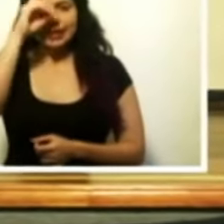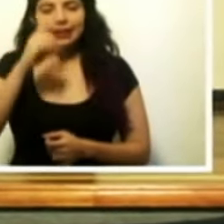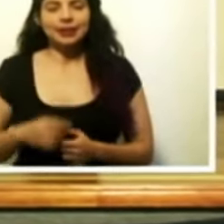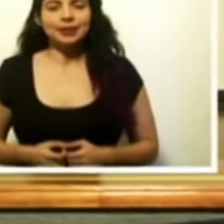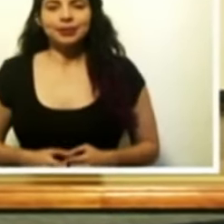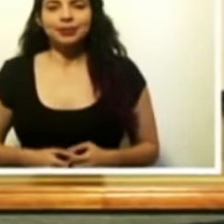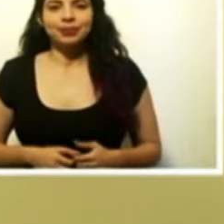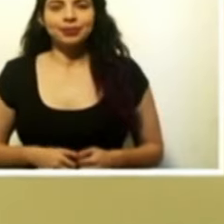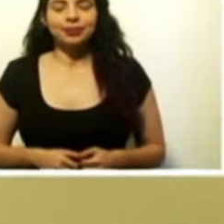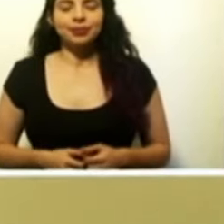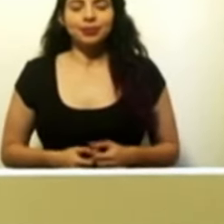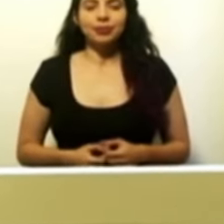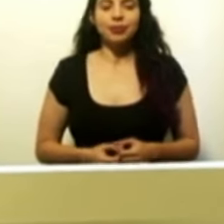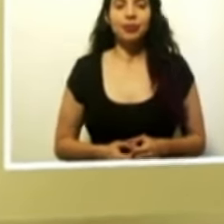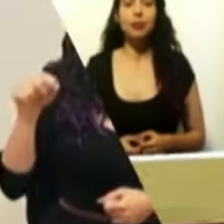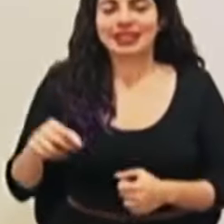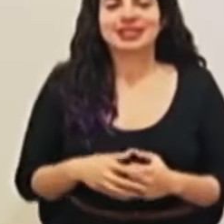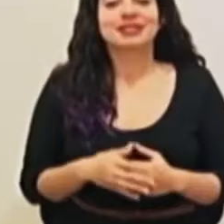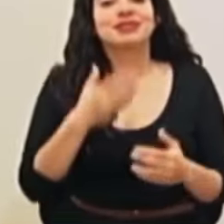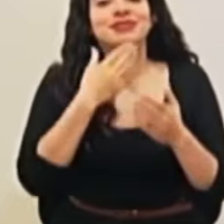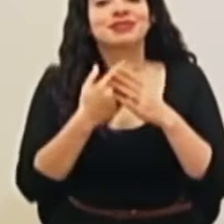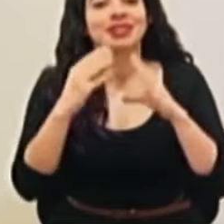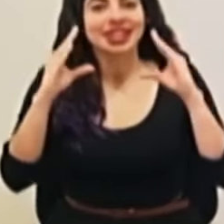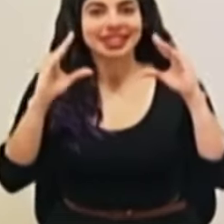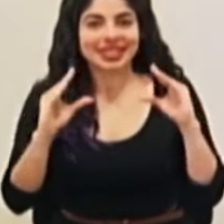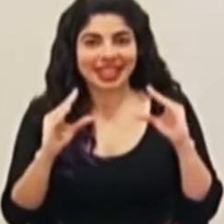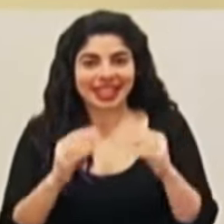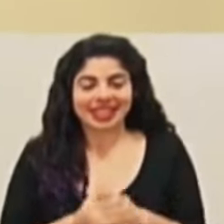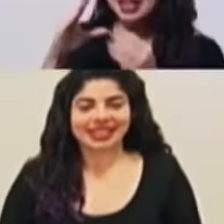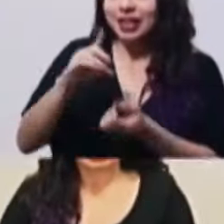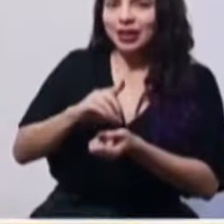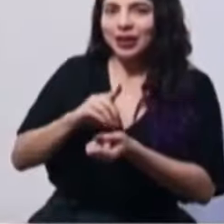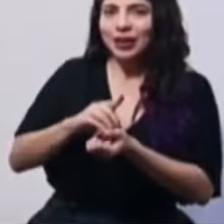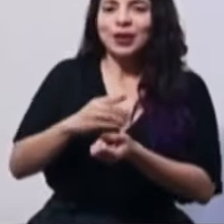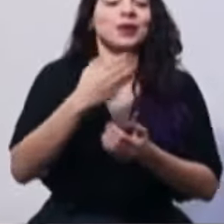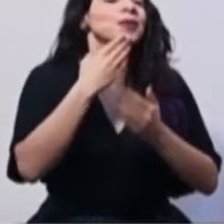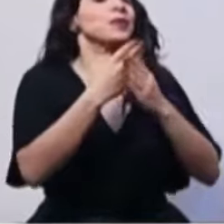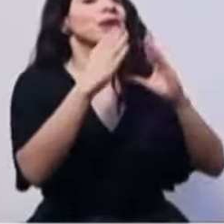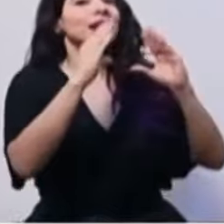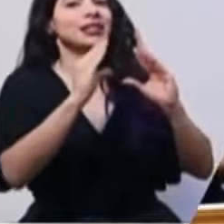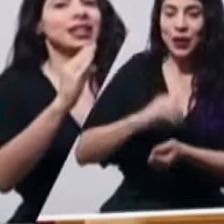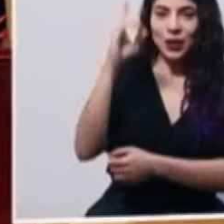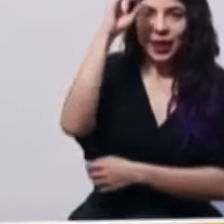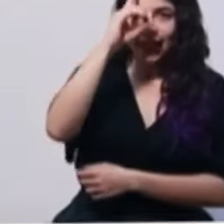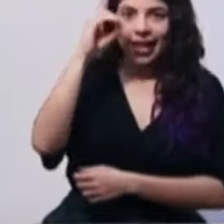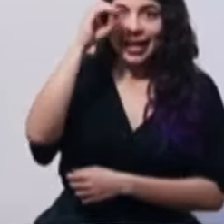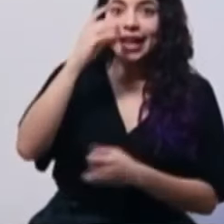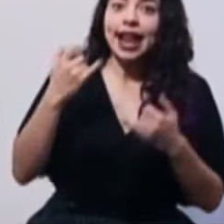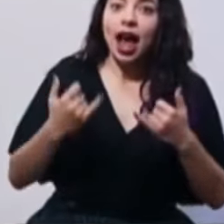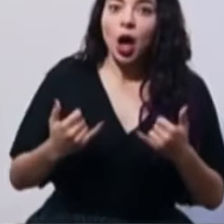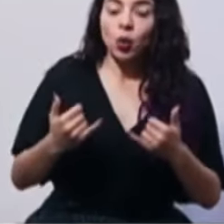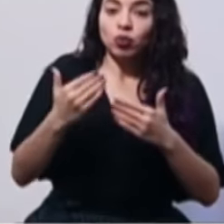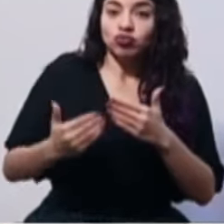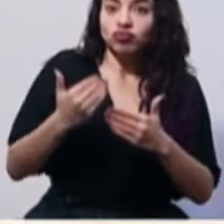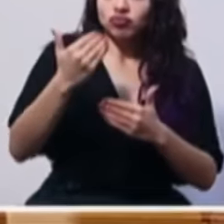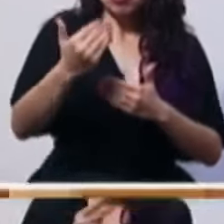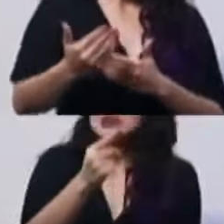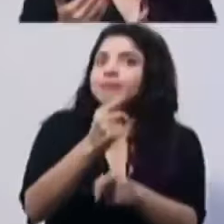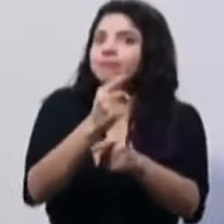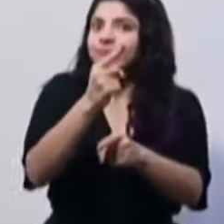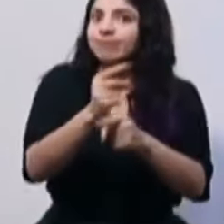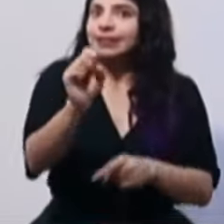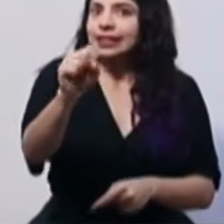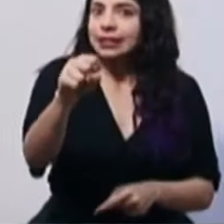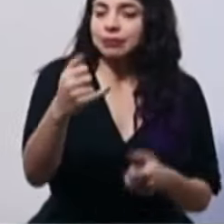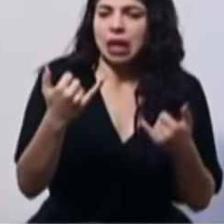Los martes y viernes a las 12 y 45 de la tarde, no se pierda la conferencia oficial sobre la